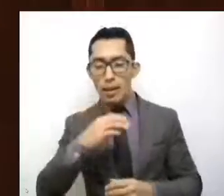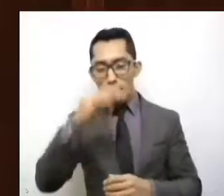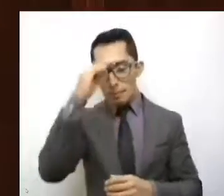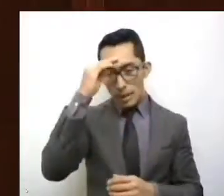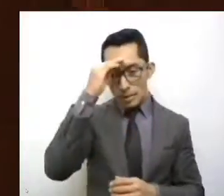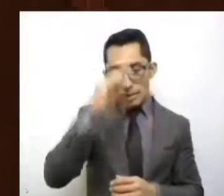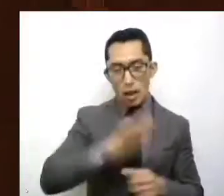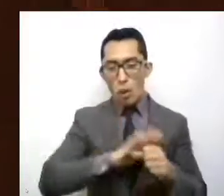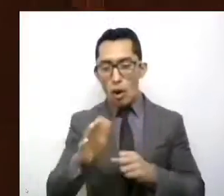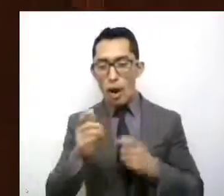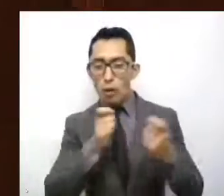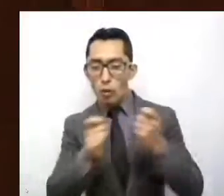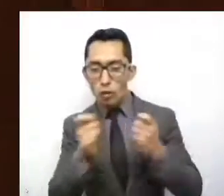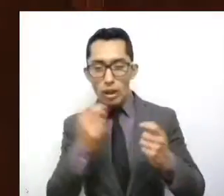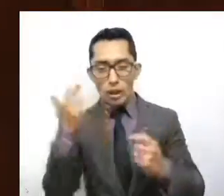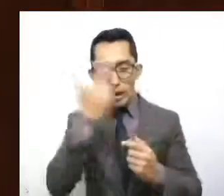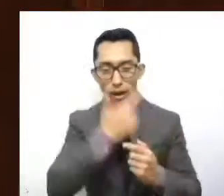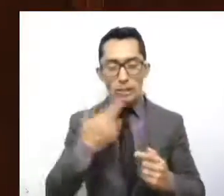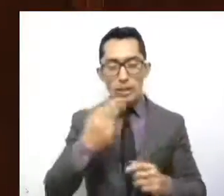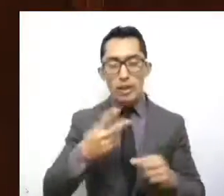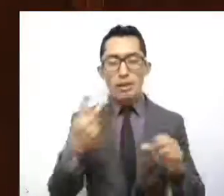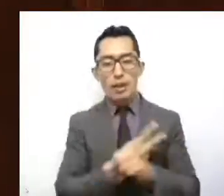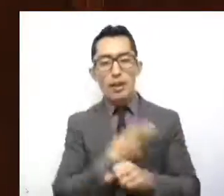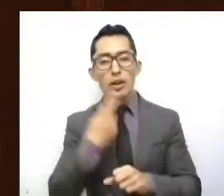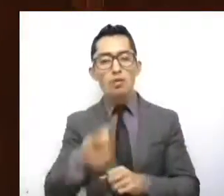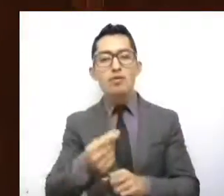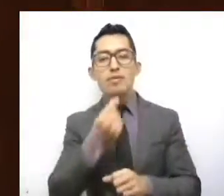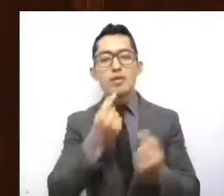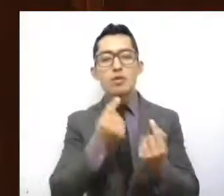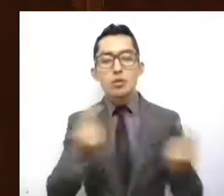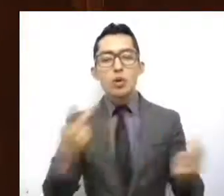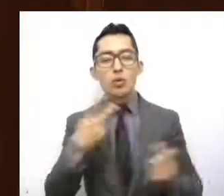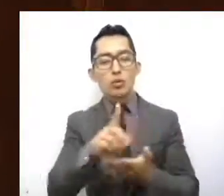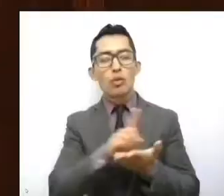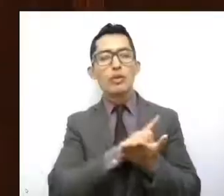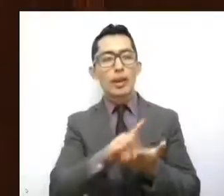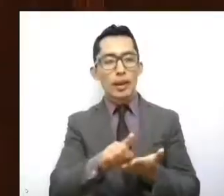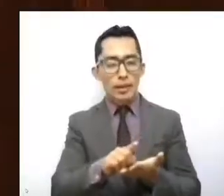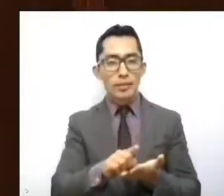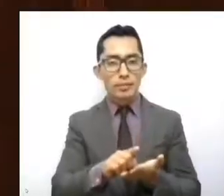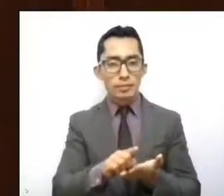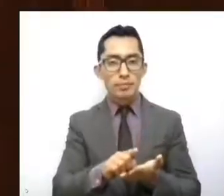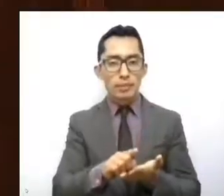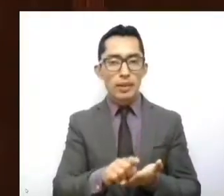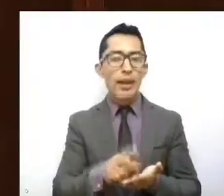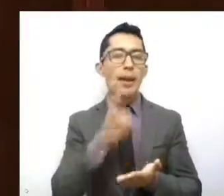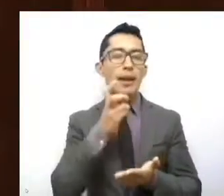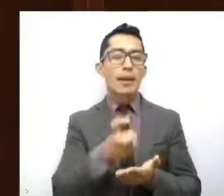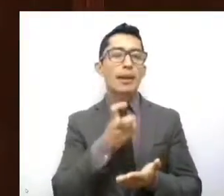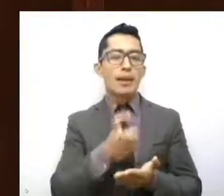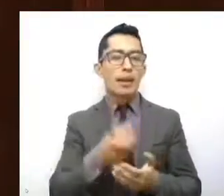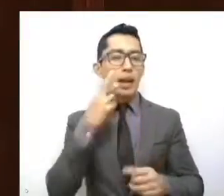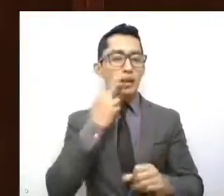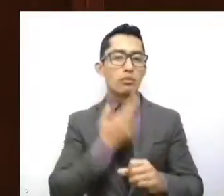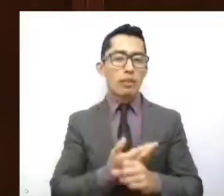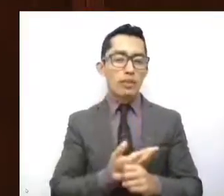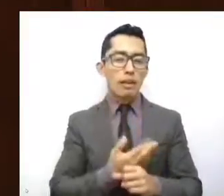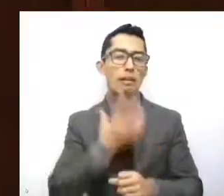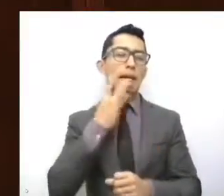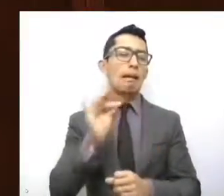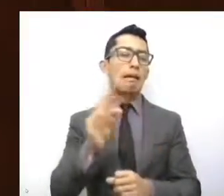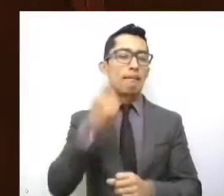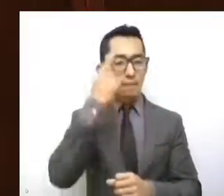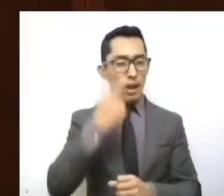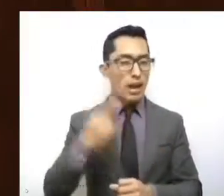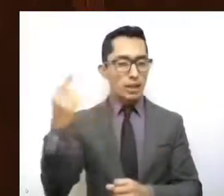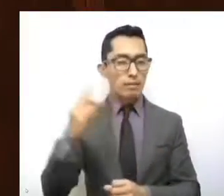regular y aterrizar los derechos de los niños realmente no es una tarea sencilla. Aunque la